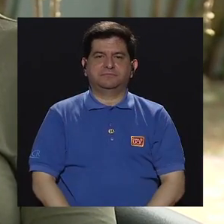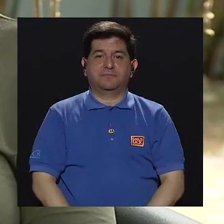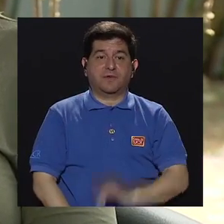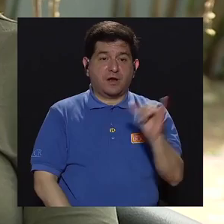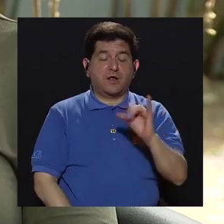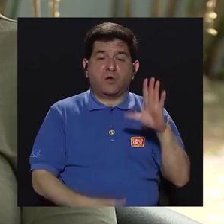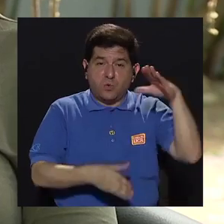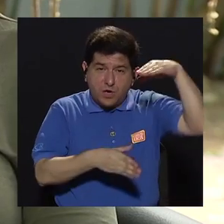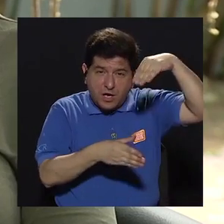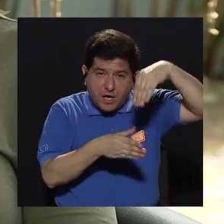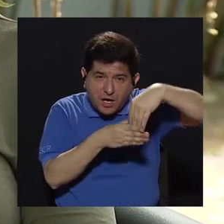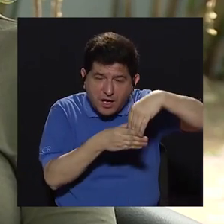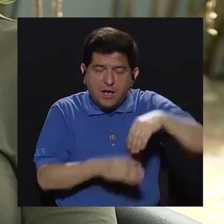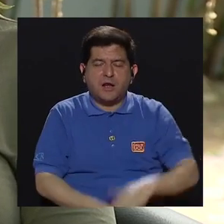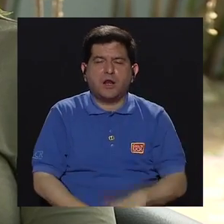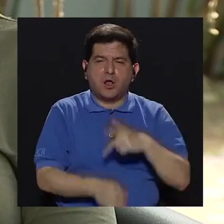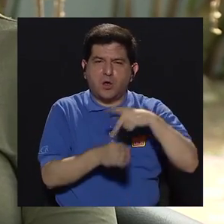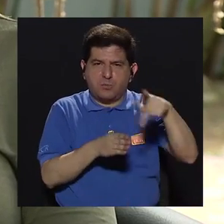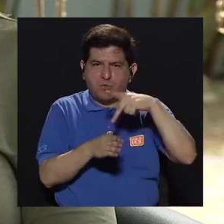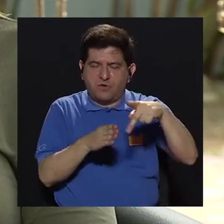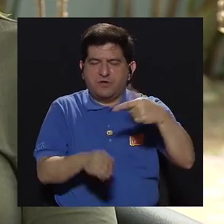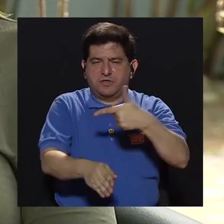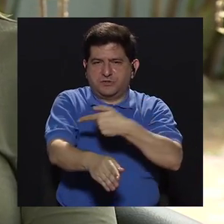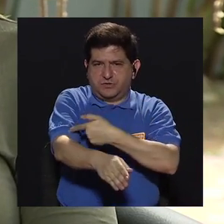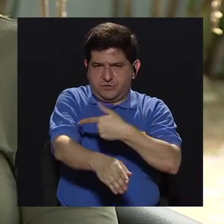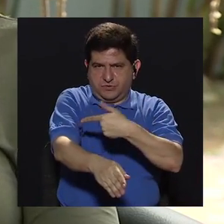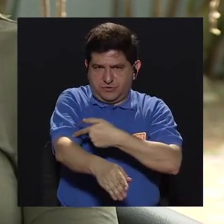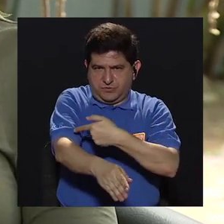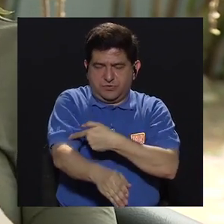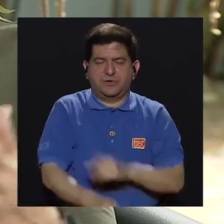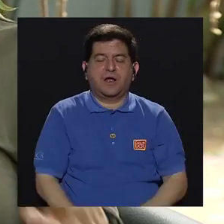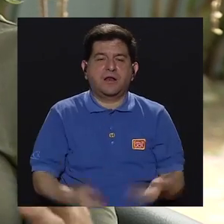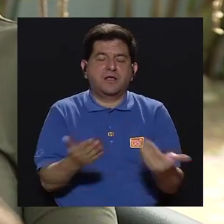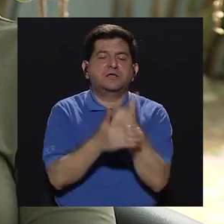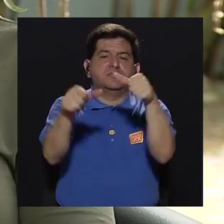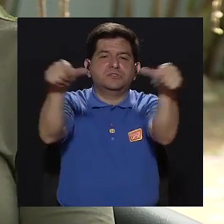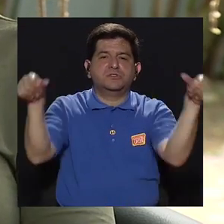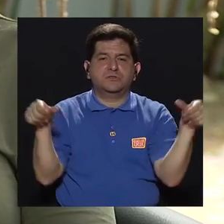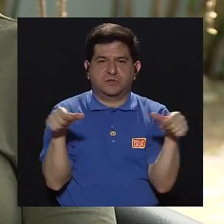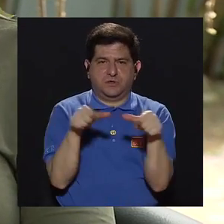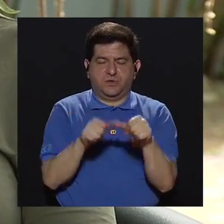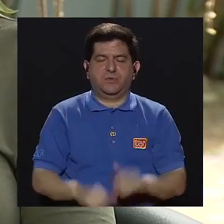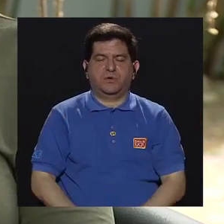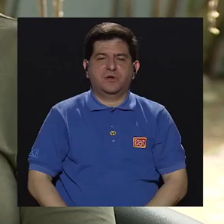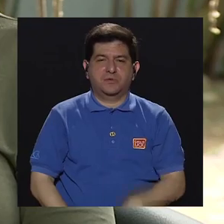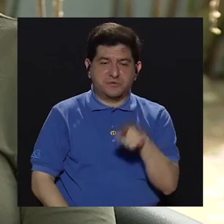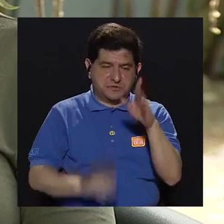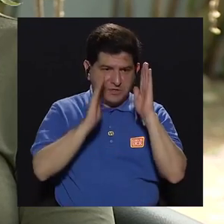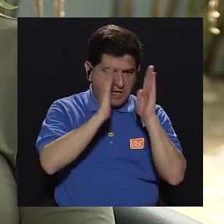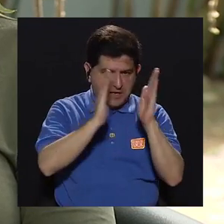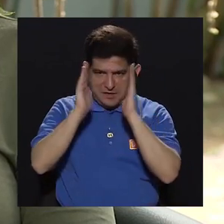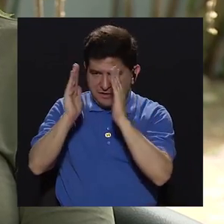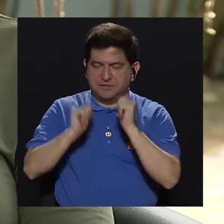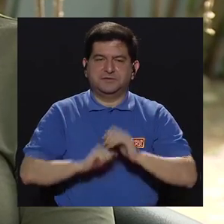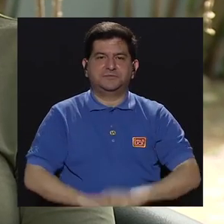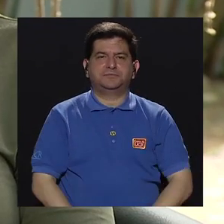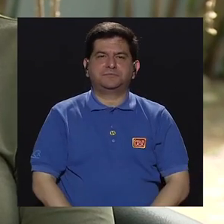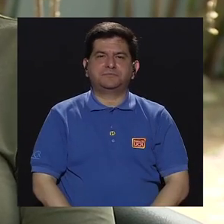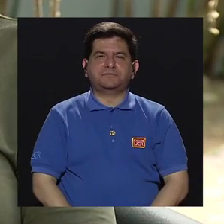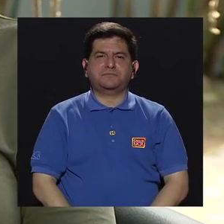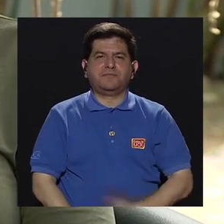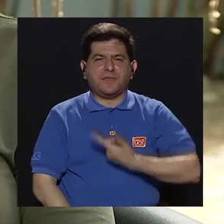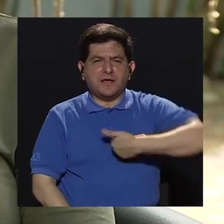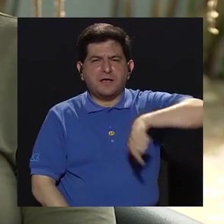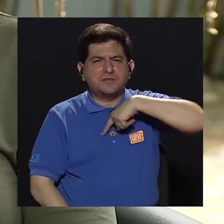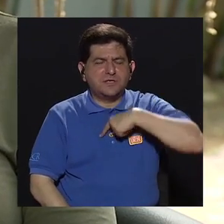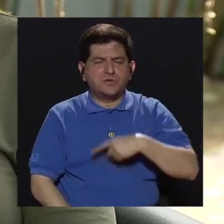insertando poco a poco los profesionales en enfermería en esas nuevas áreas, en esos nuevos escenarios de atención. Ana María, si nos